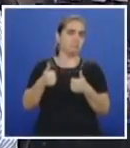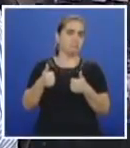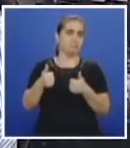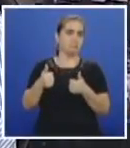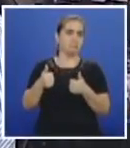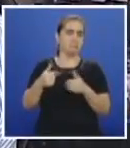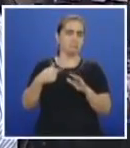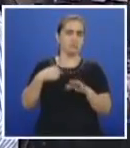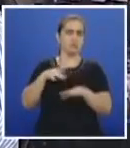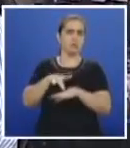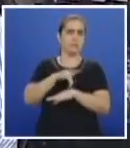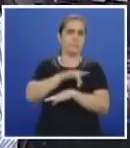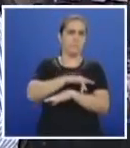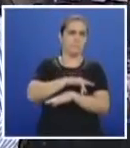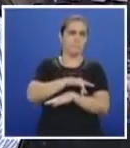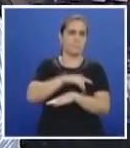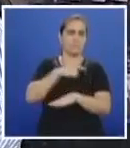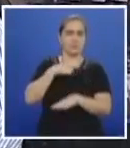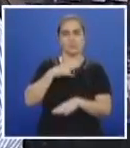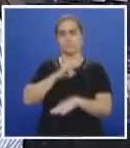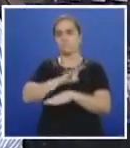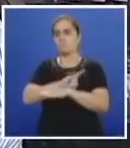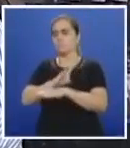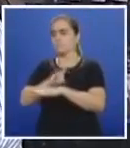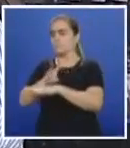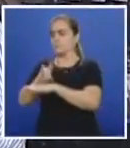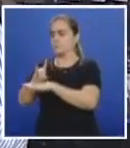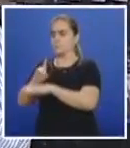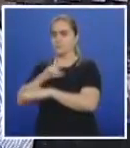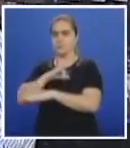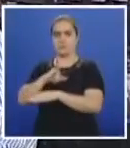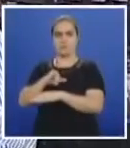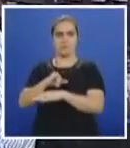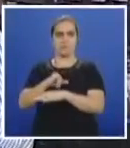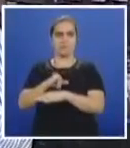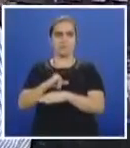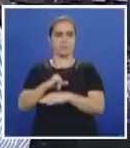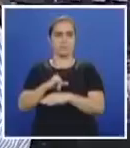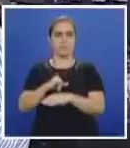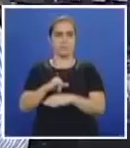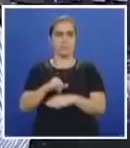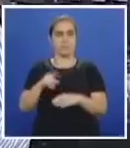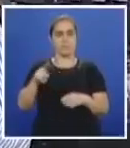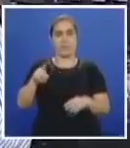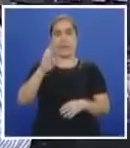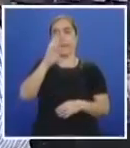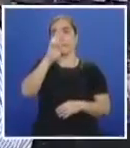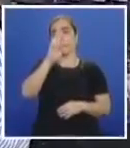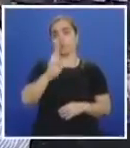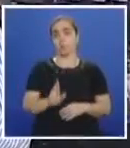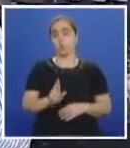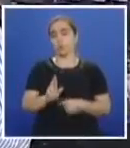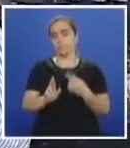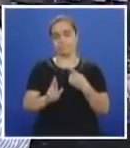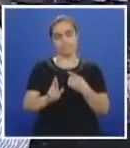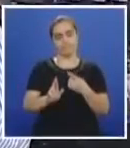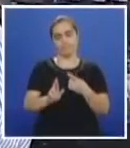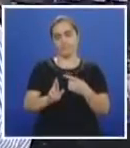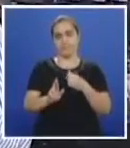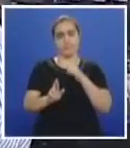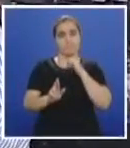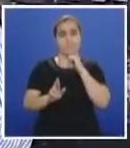Yo estoy desde muy temprano monitoreando toda la ciudad y el sur, que es el punto